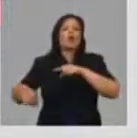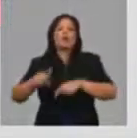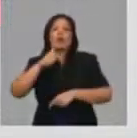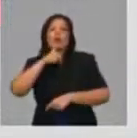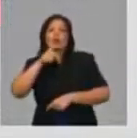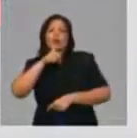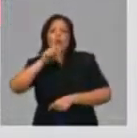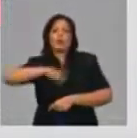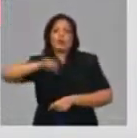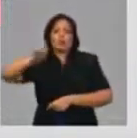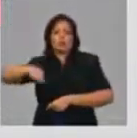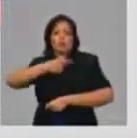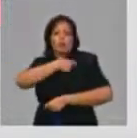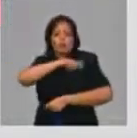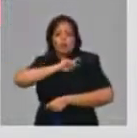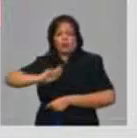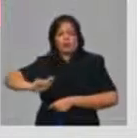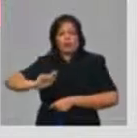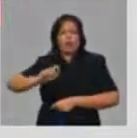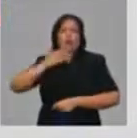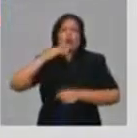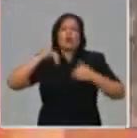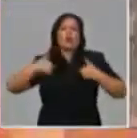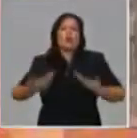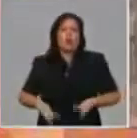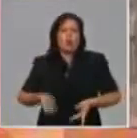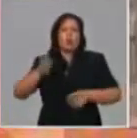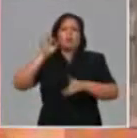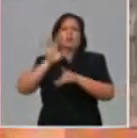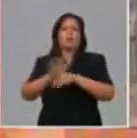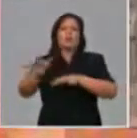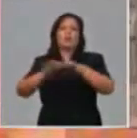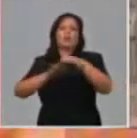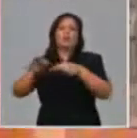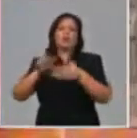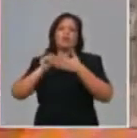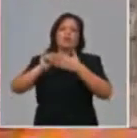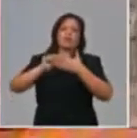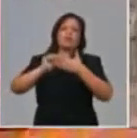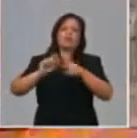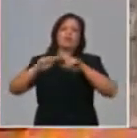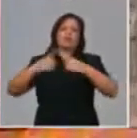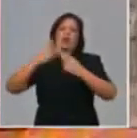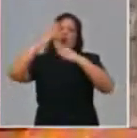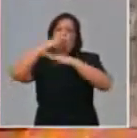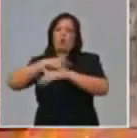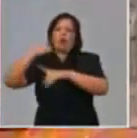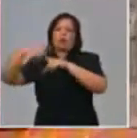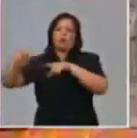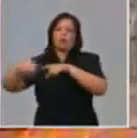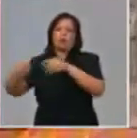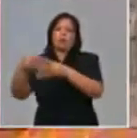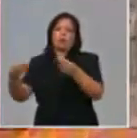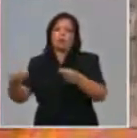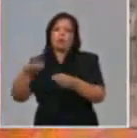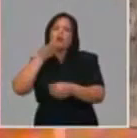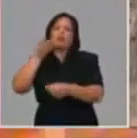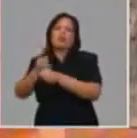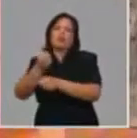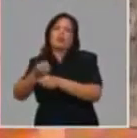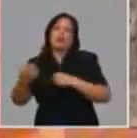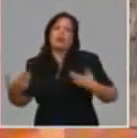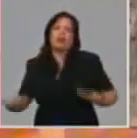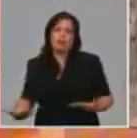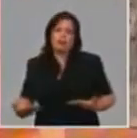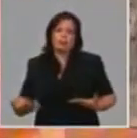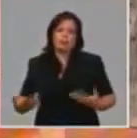cómo vamos a abrir ese servicio si no le damos materia prima y que eso llevaría al mayor desabastecimiento de lo que tenemos. Primero, esas